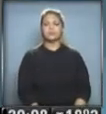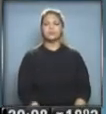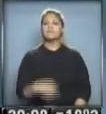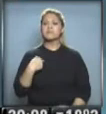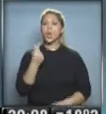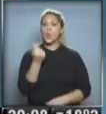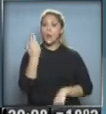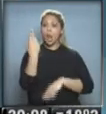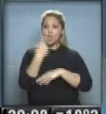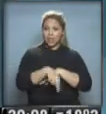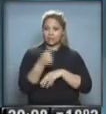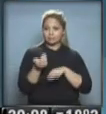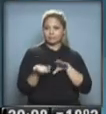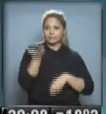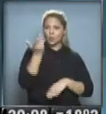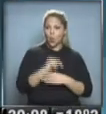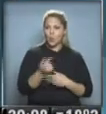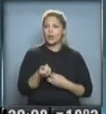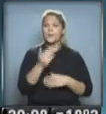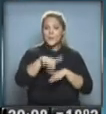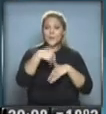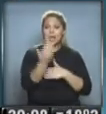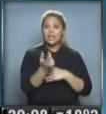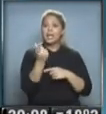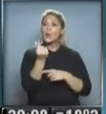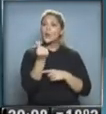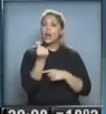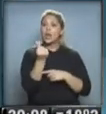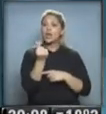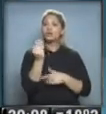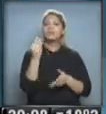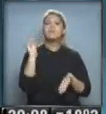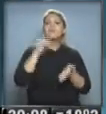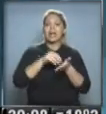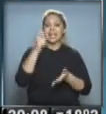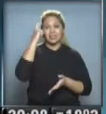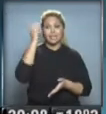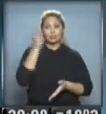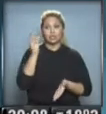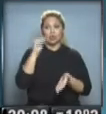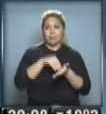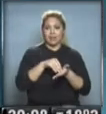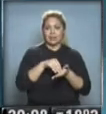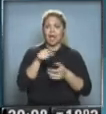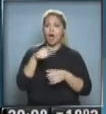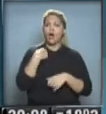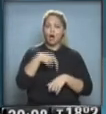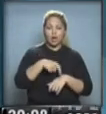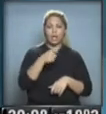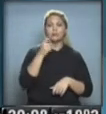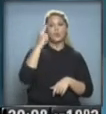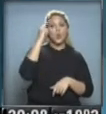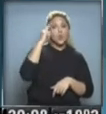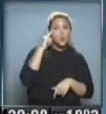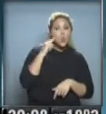Aumenta el taxi en la ciudad. A partir de mañana la tarifa sube un 10%. La bajada de bandera, que hoy cuesta 9